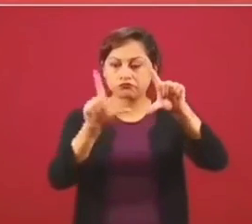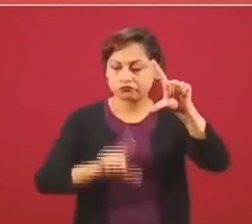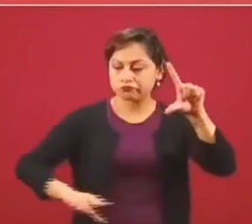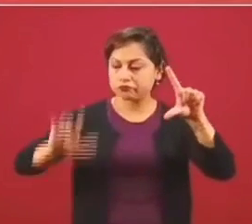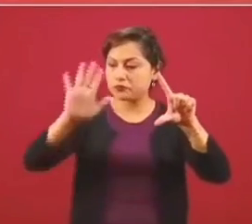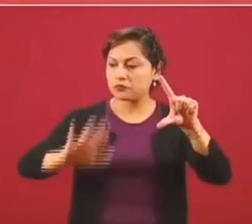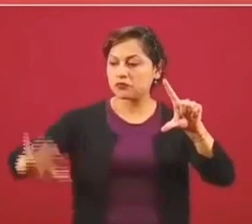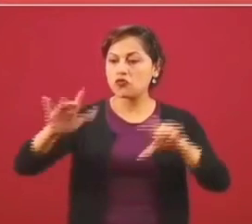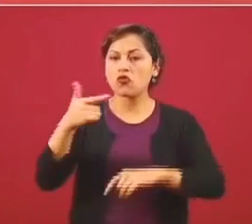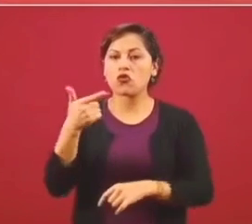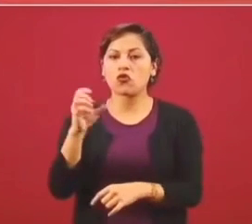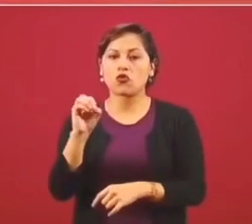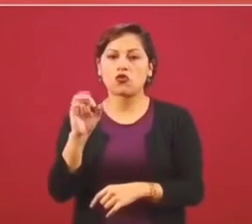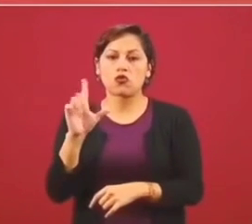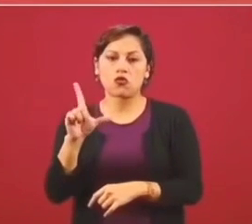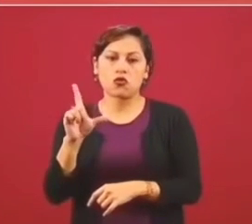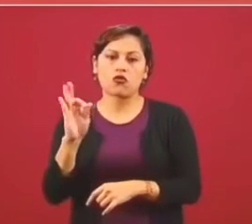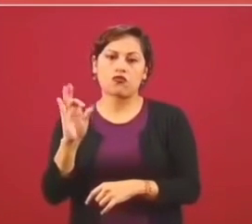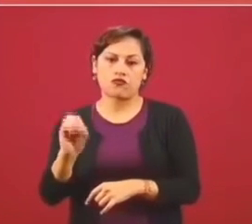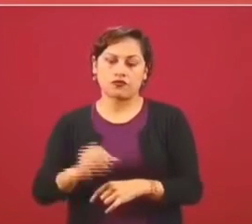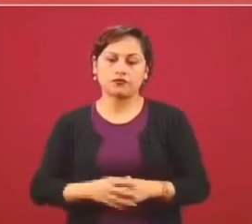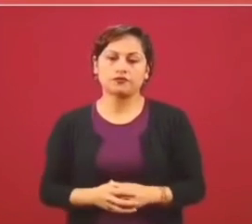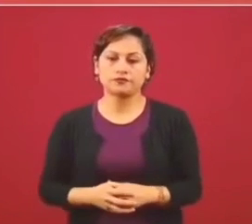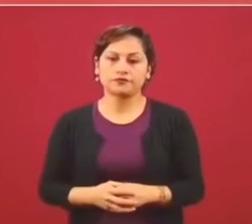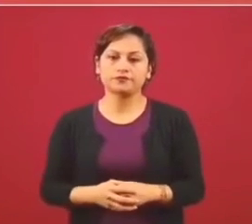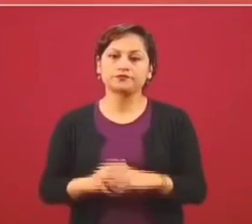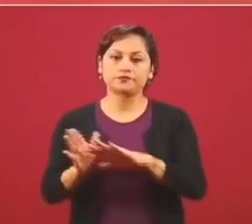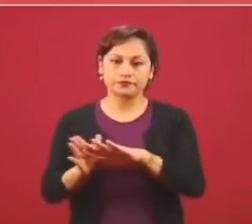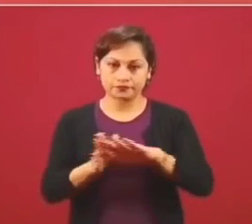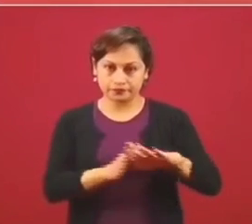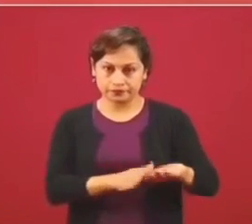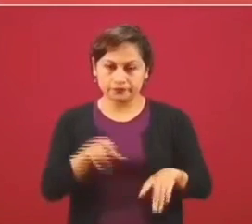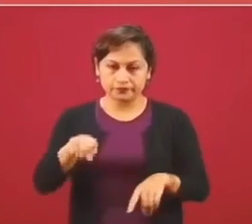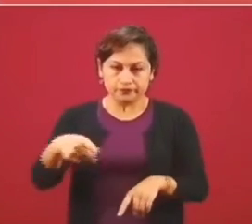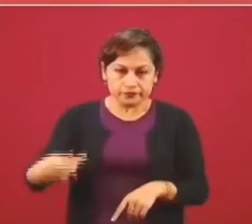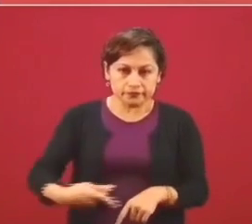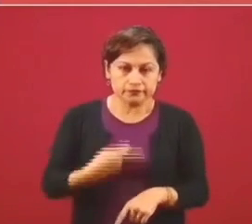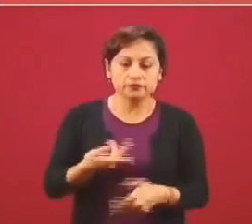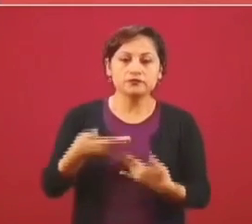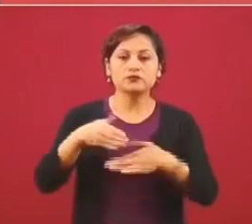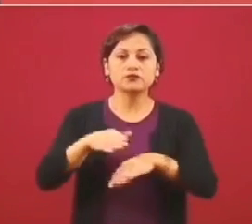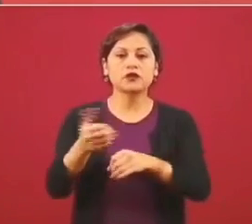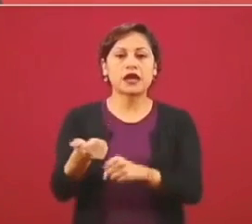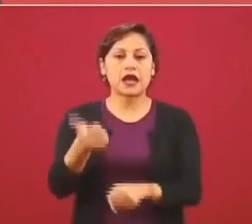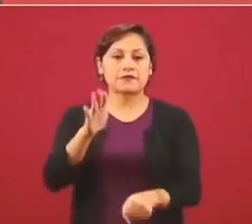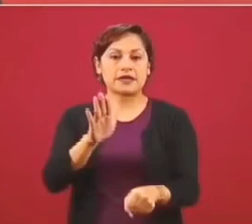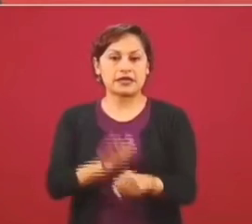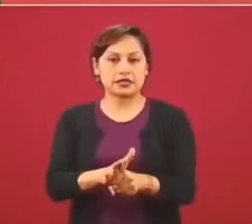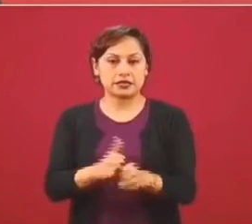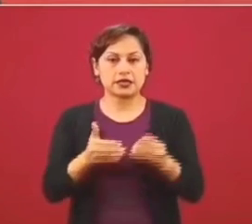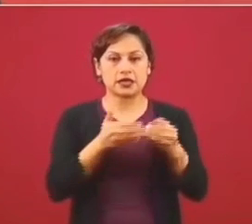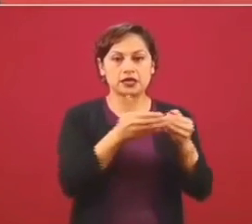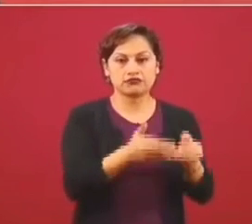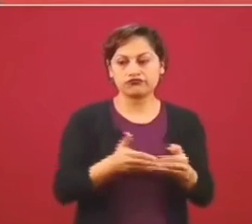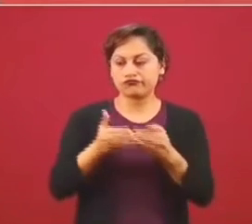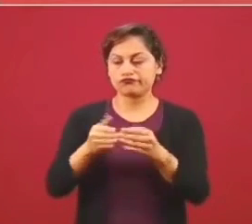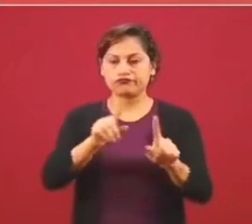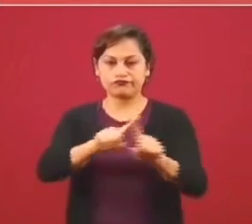En cuanto a la administración portuaria, estamos